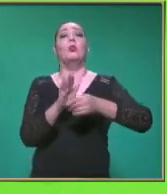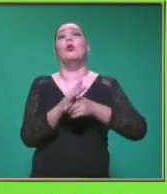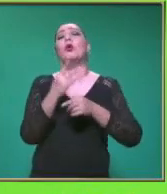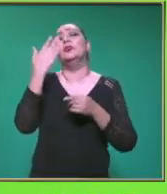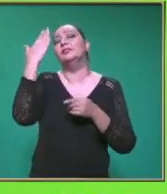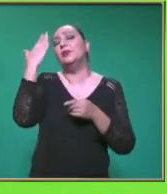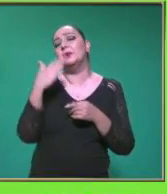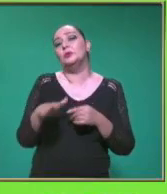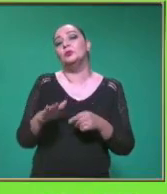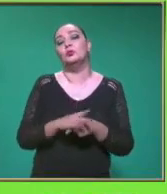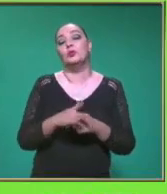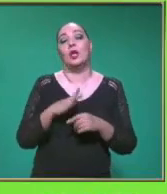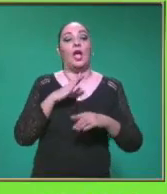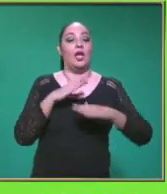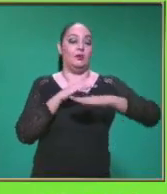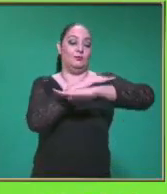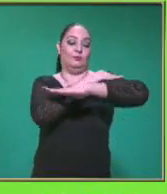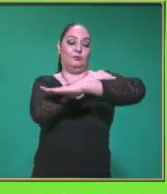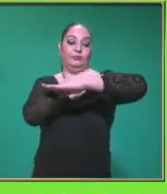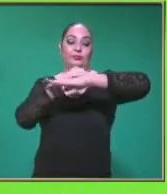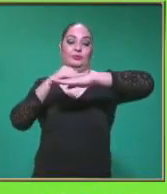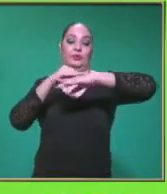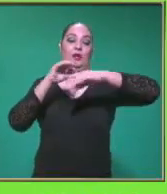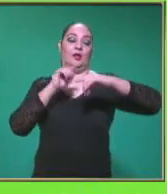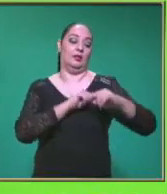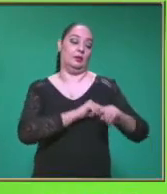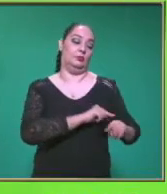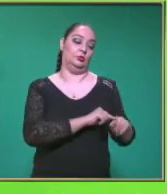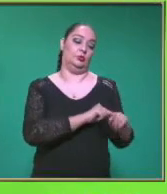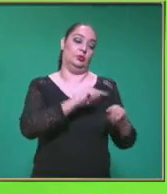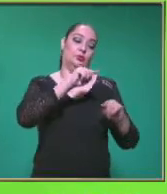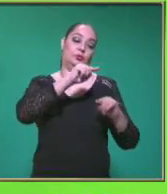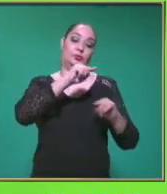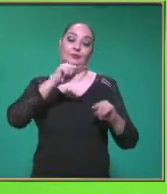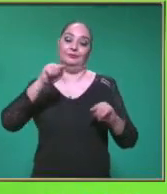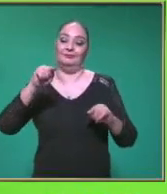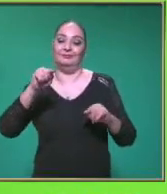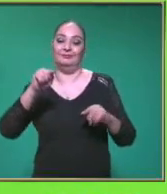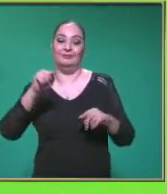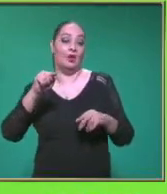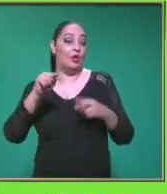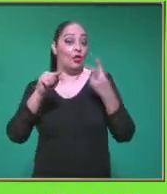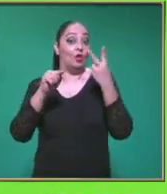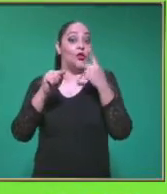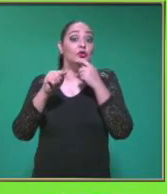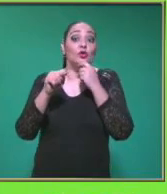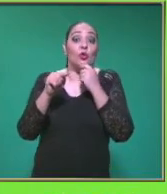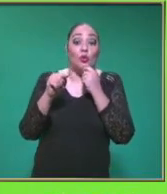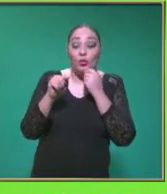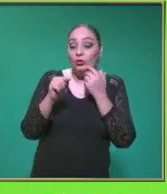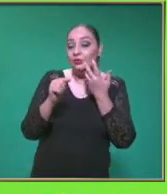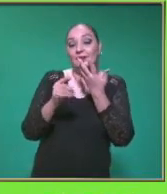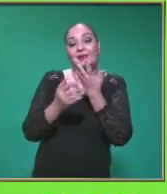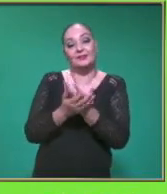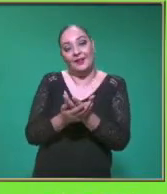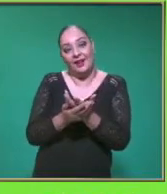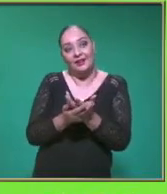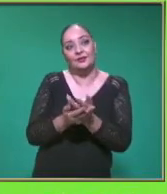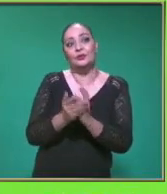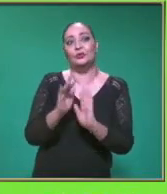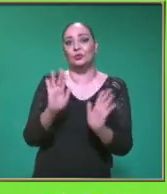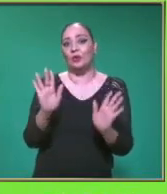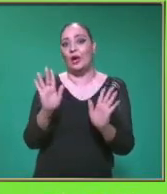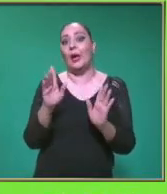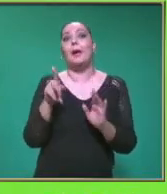Encontramos una línea Horizontal ¿Ok? Esto me va a indicar A mí que el móvil Es lógico Aquí lo veo De lado izquierdo En el eje Y